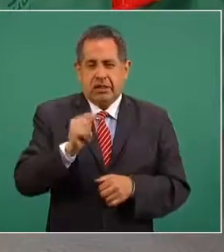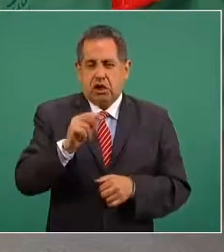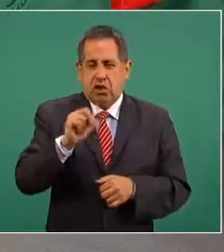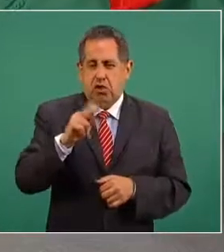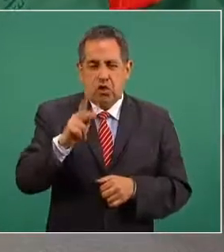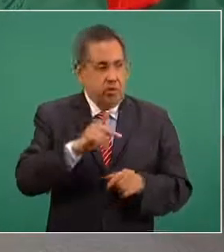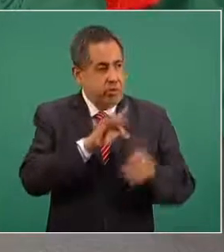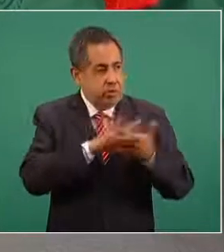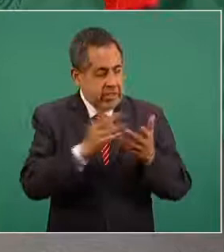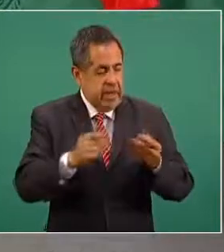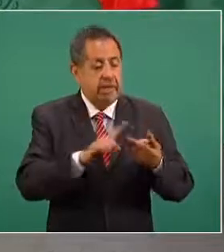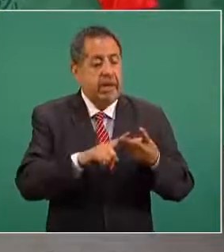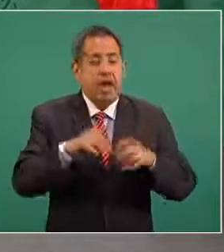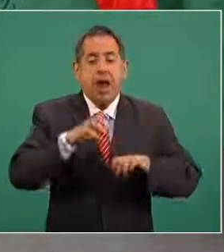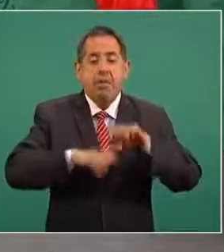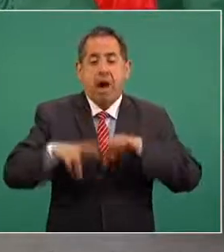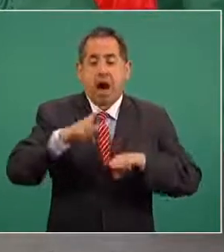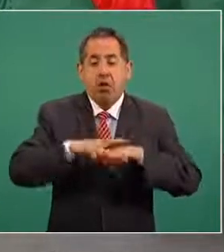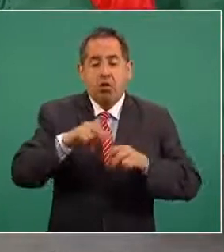al embajador